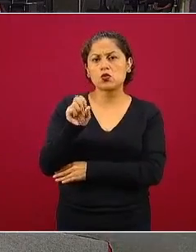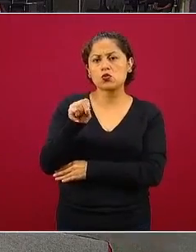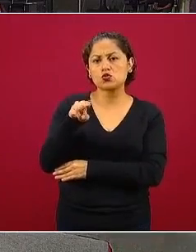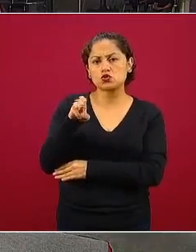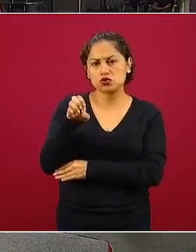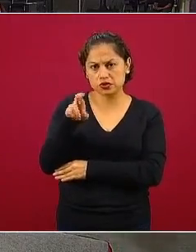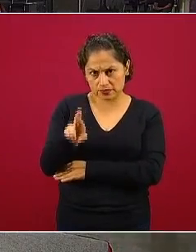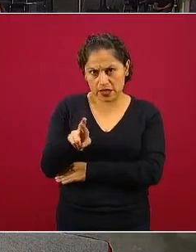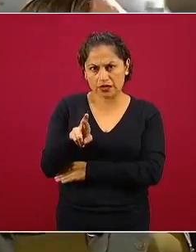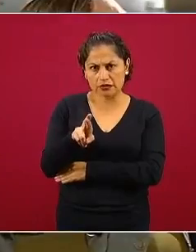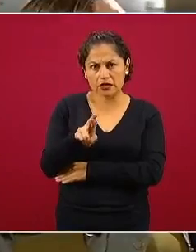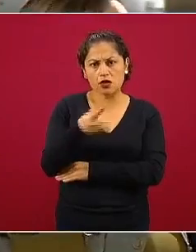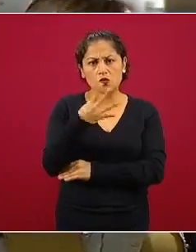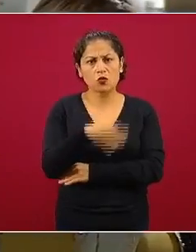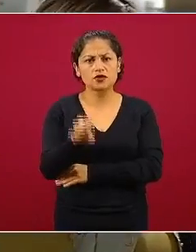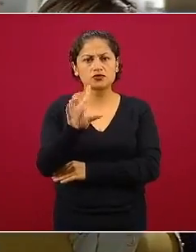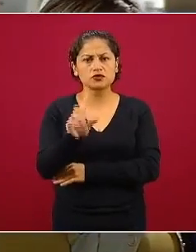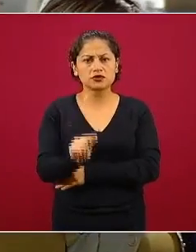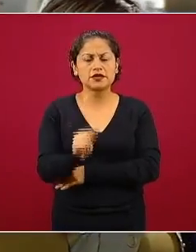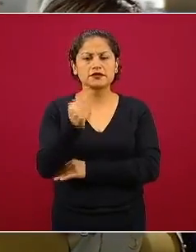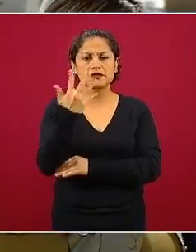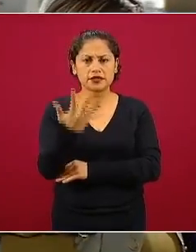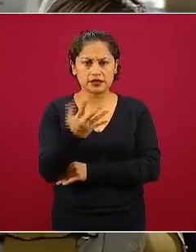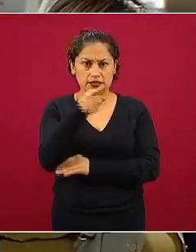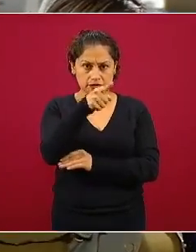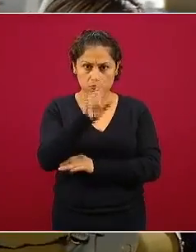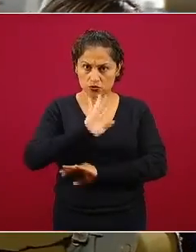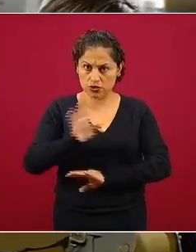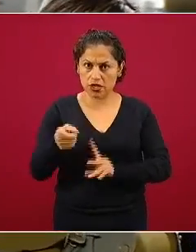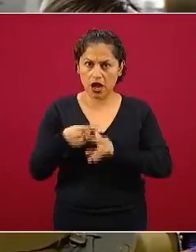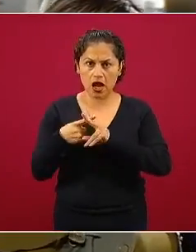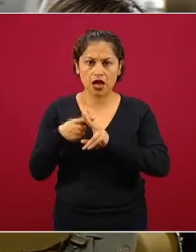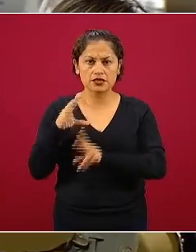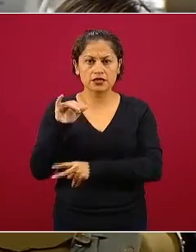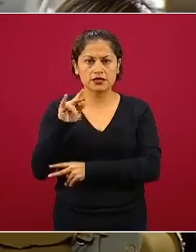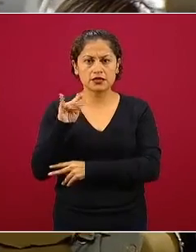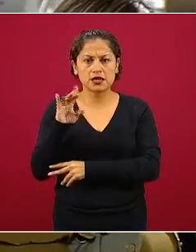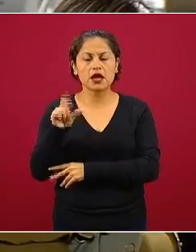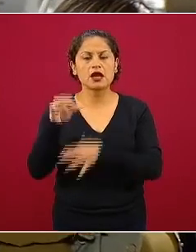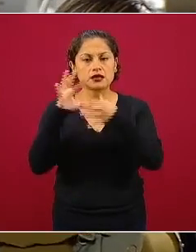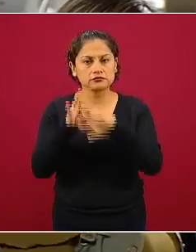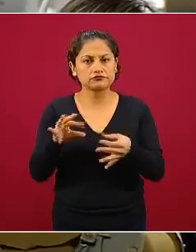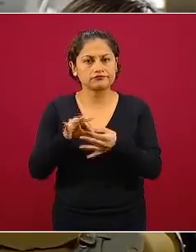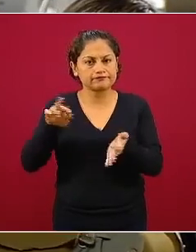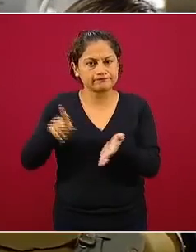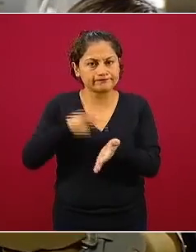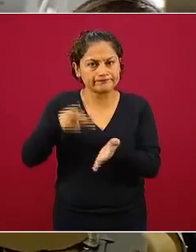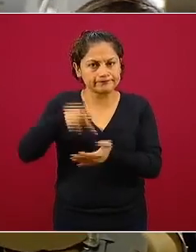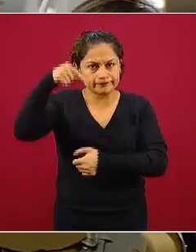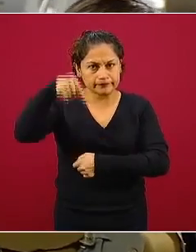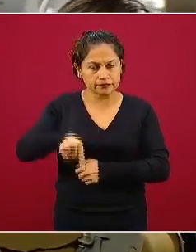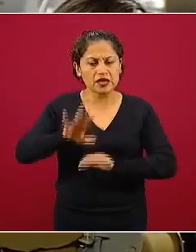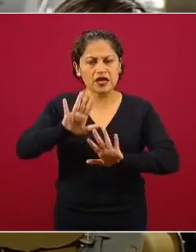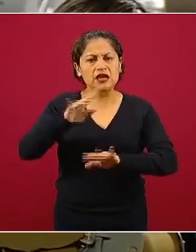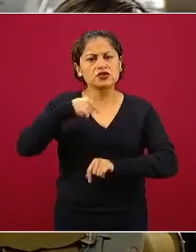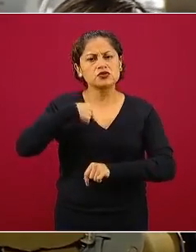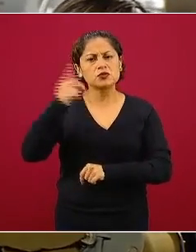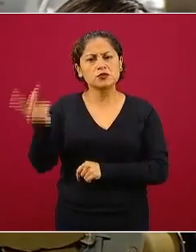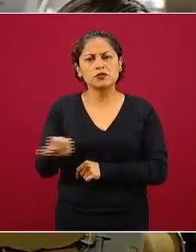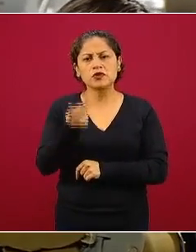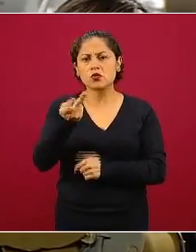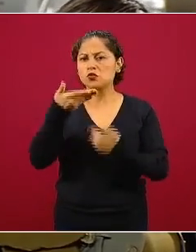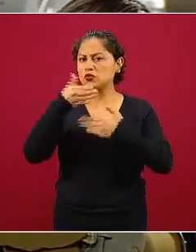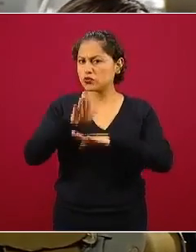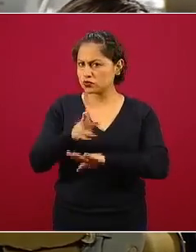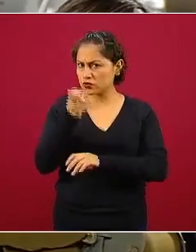de las 475 del modelo sentinela que usted ya ha explicado en varias ocasiones aquí yo quisiera preguntarle en ese enfoque